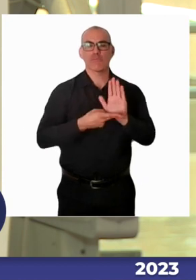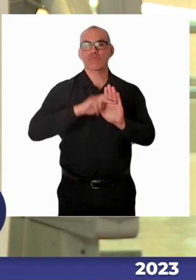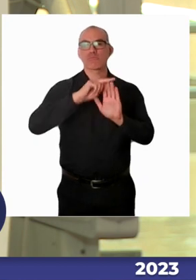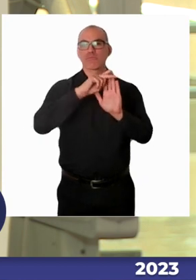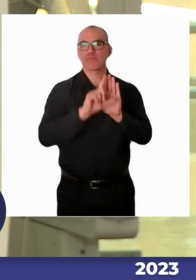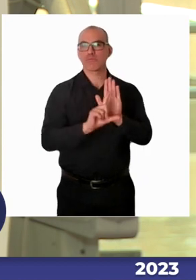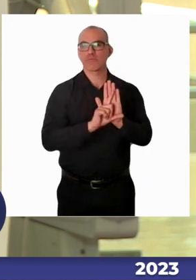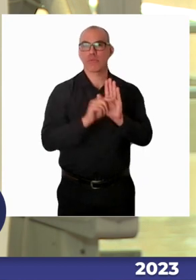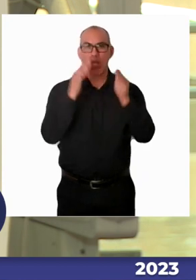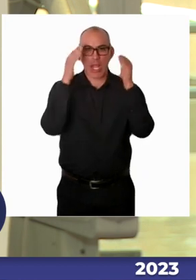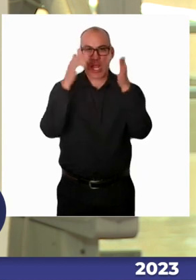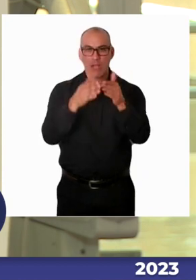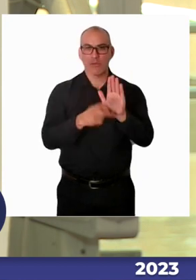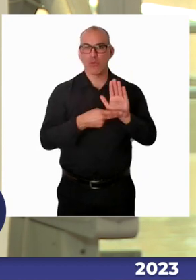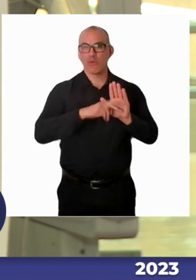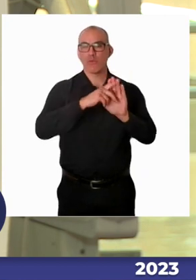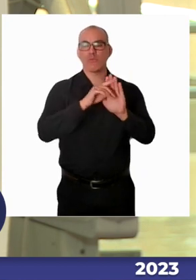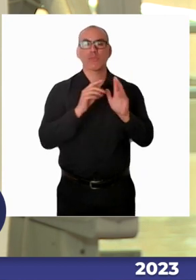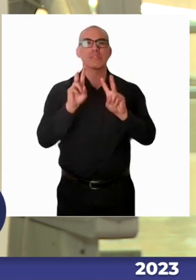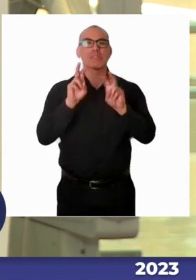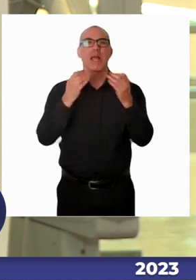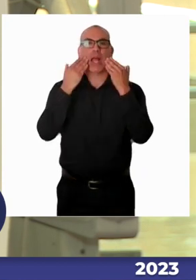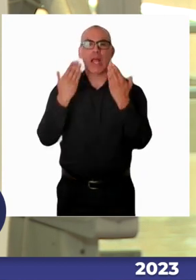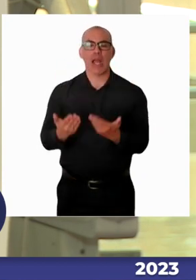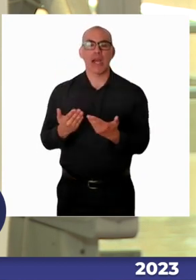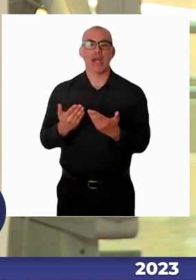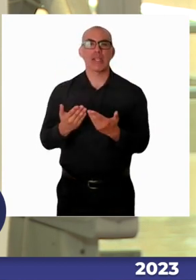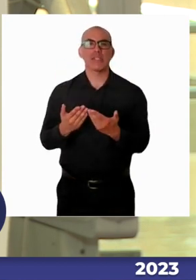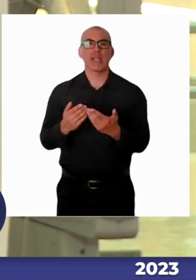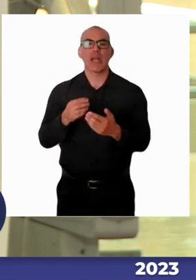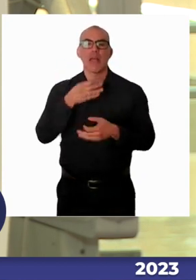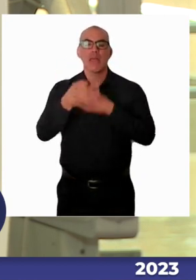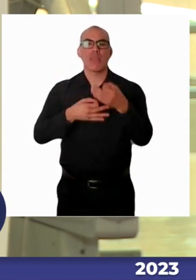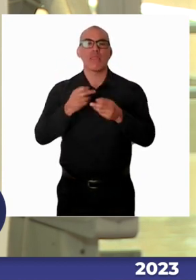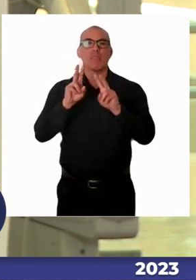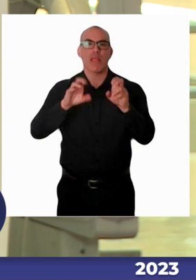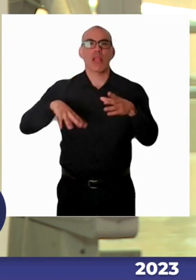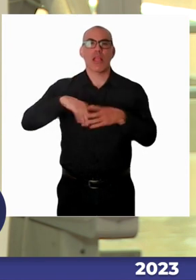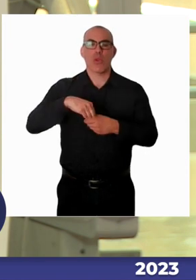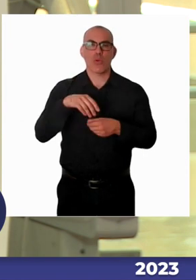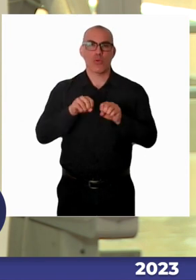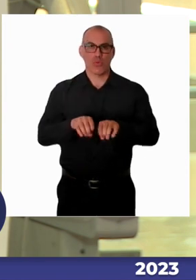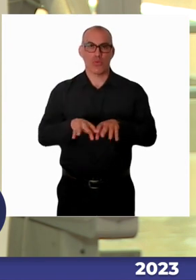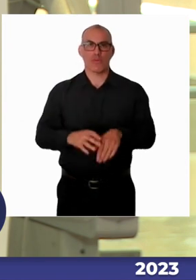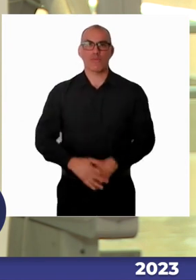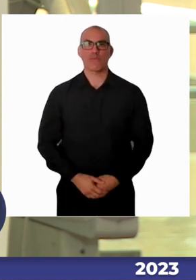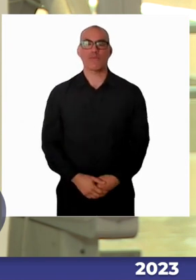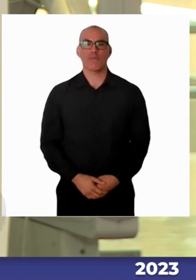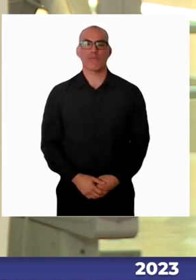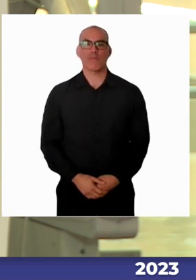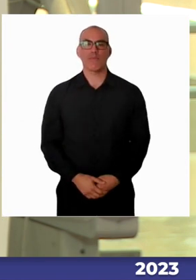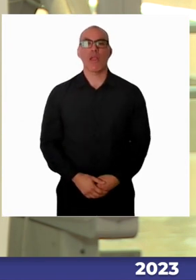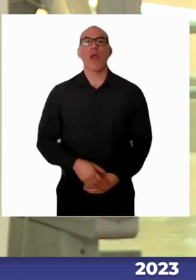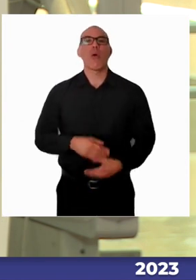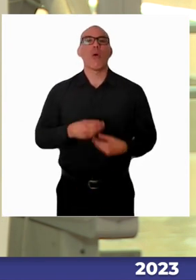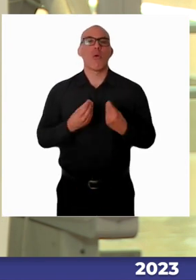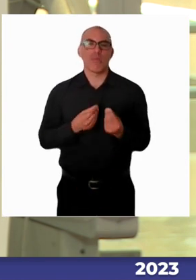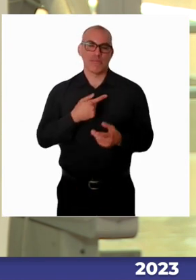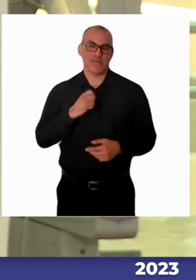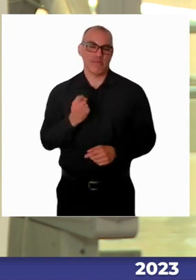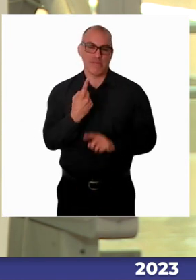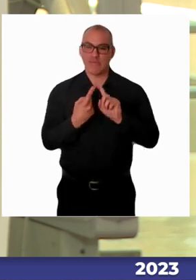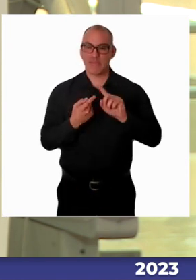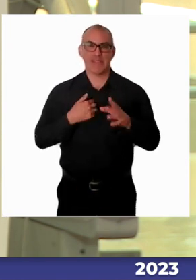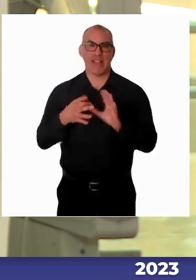típicas frases que uno pone cuando está enojada, cuando está contenta, en fin, pero hay una que la dejé de manera bastante permanente que dice, y esto fue una reflexión